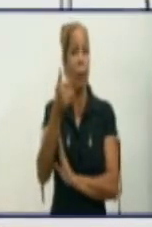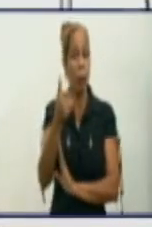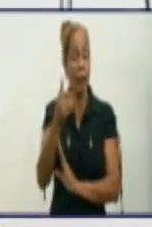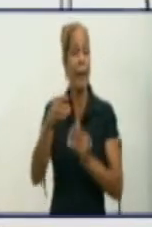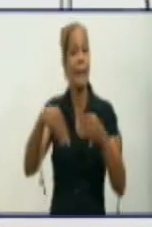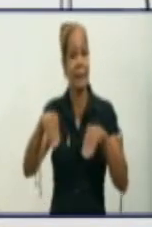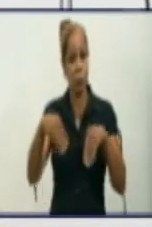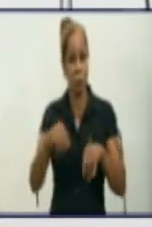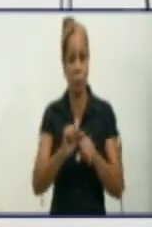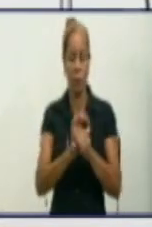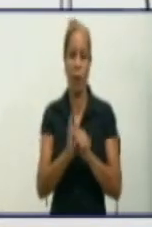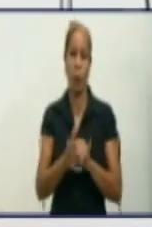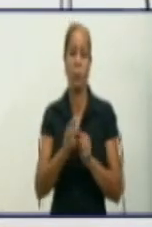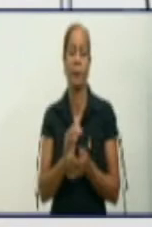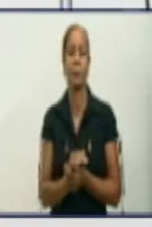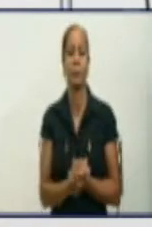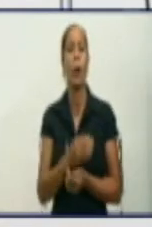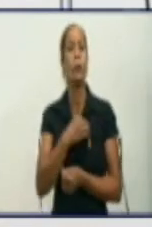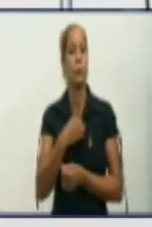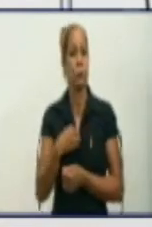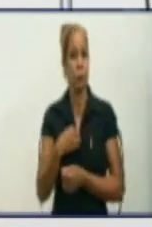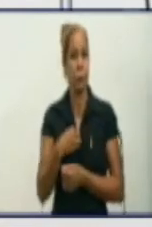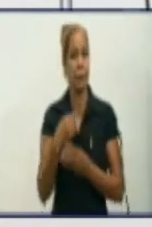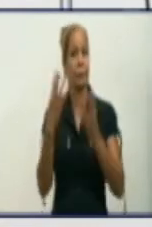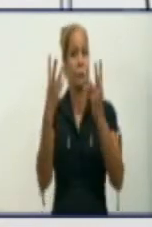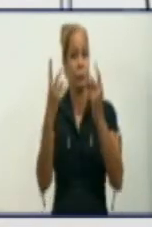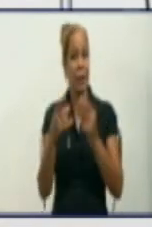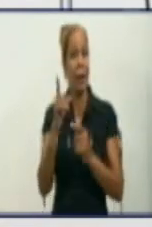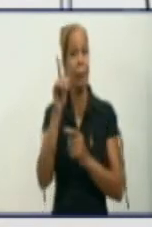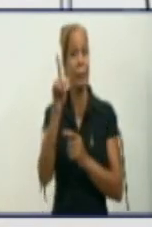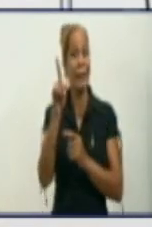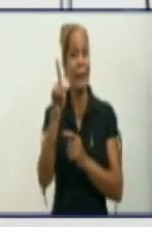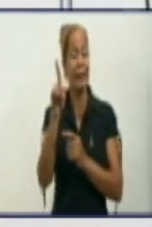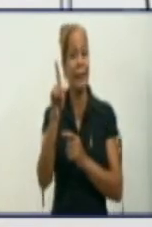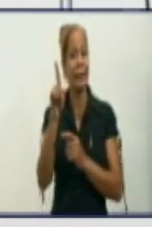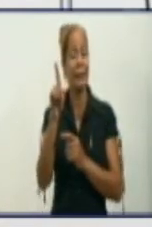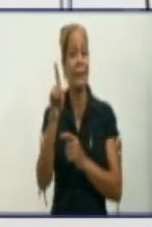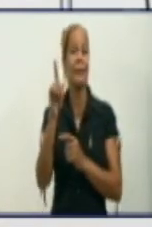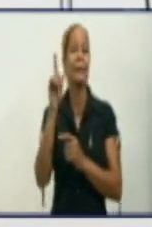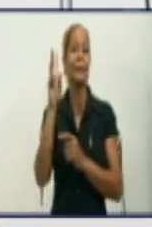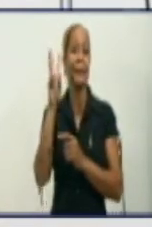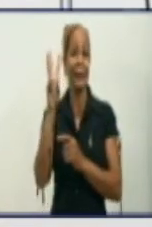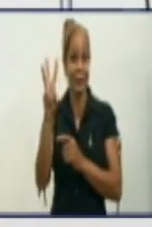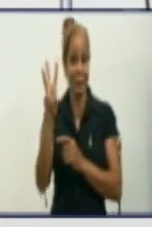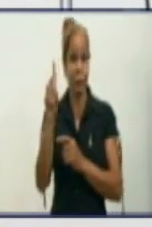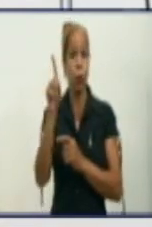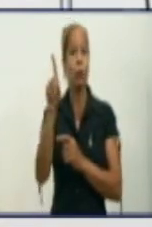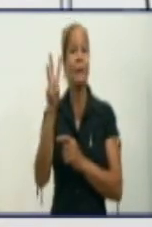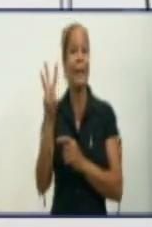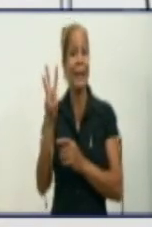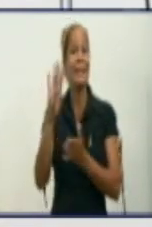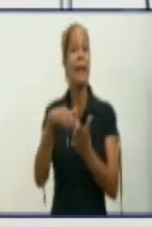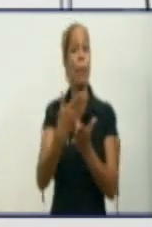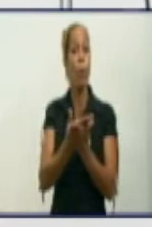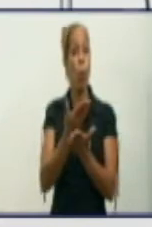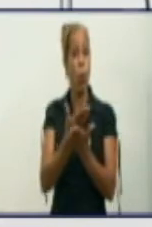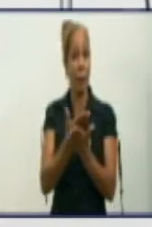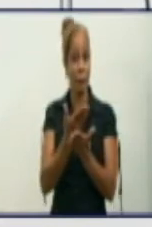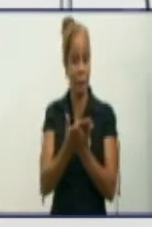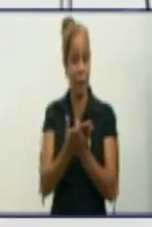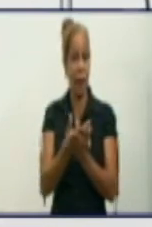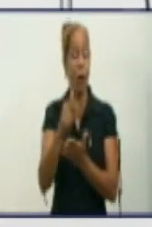Doctora, las cifras son elocuentes. 1.213 muestras, 86 positivos en la provincia, un grave, uno